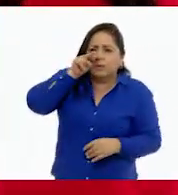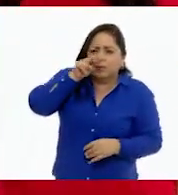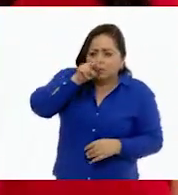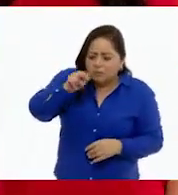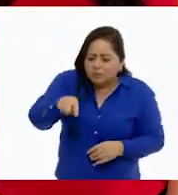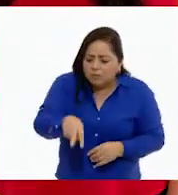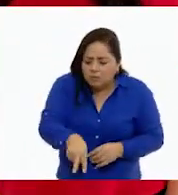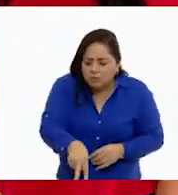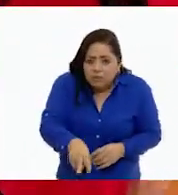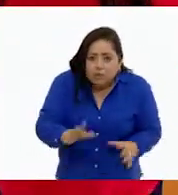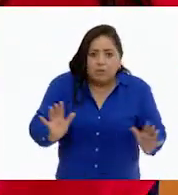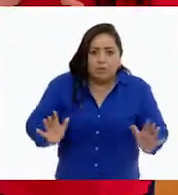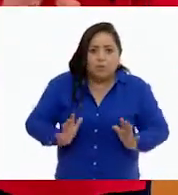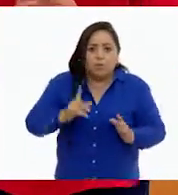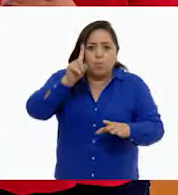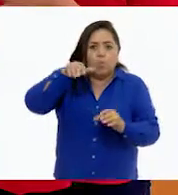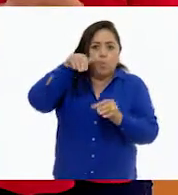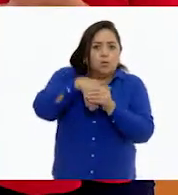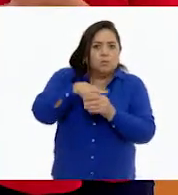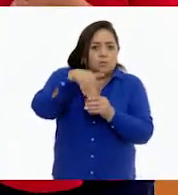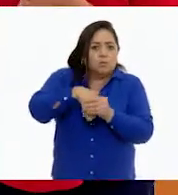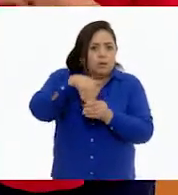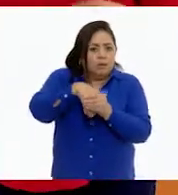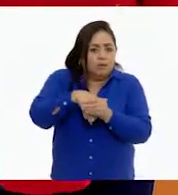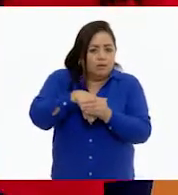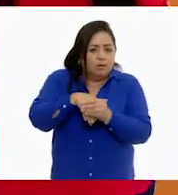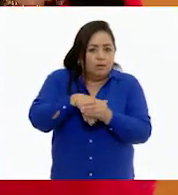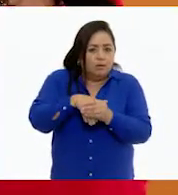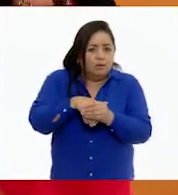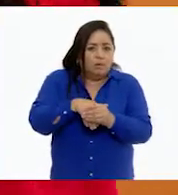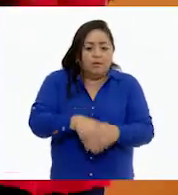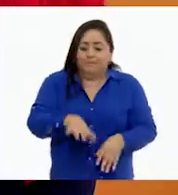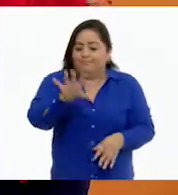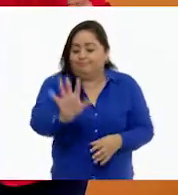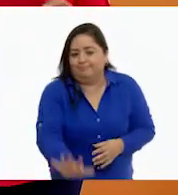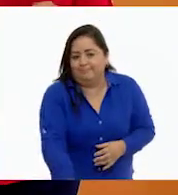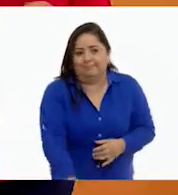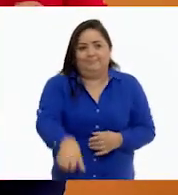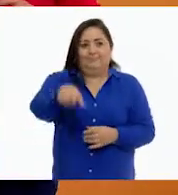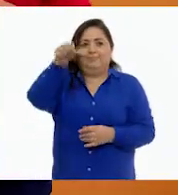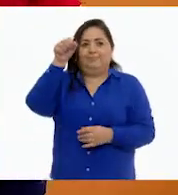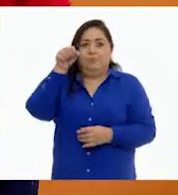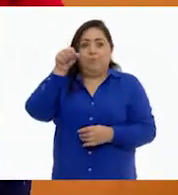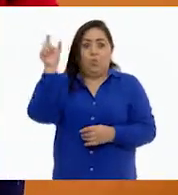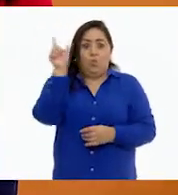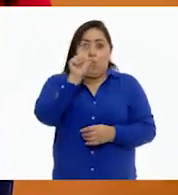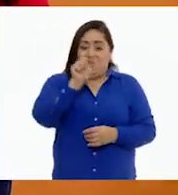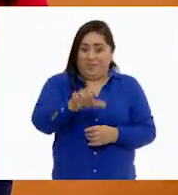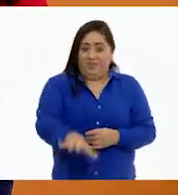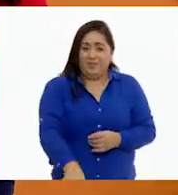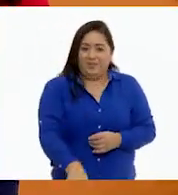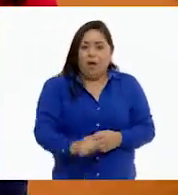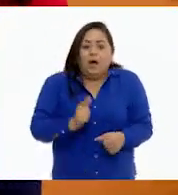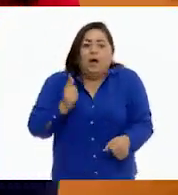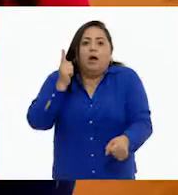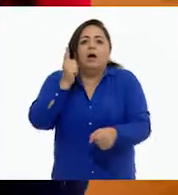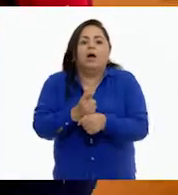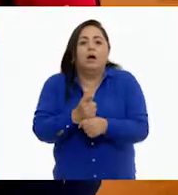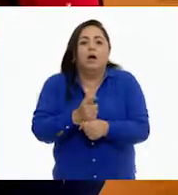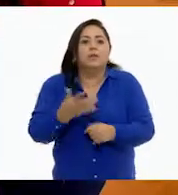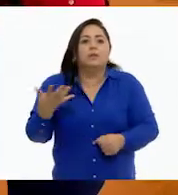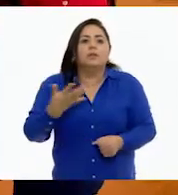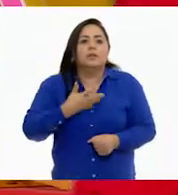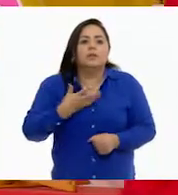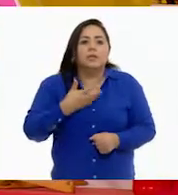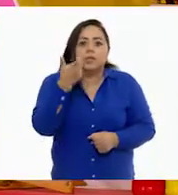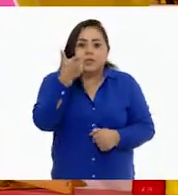el suelo una bolsita. La recoge y cuando la recoge se da cuenta que tiene